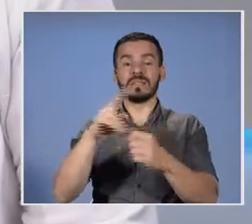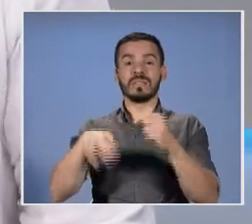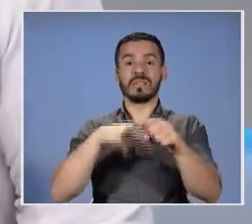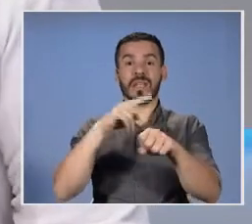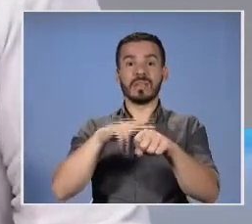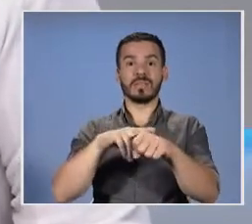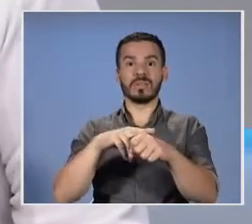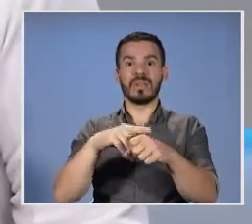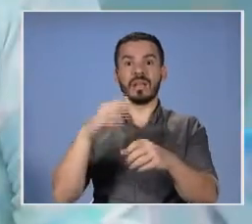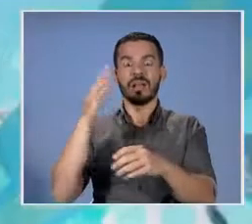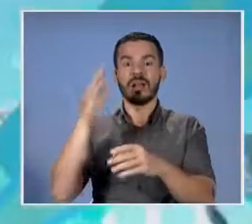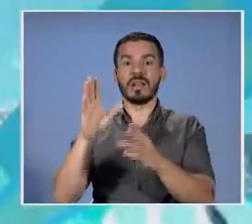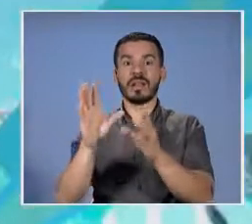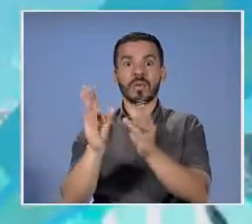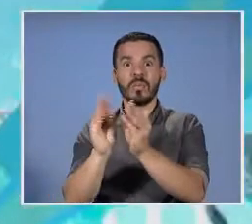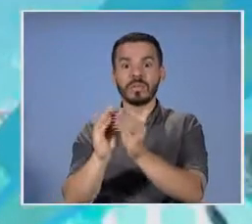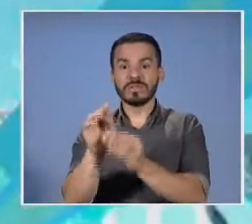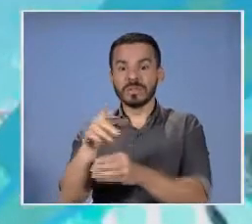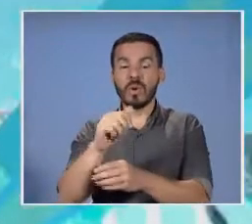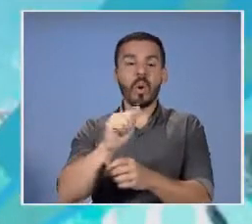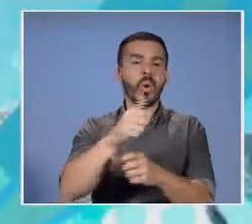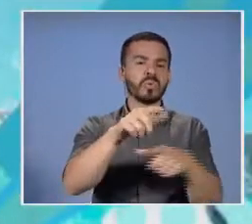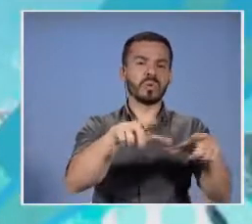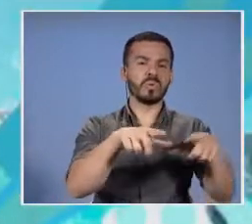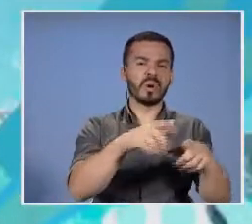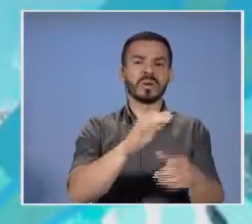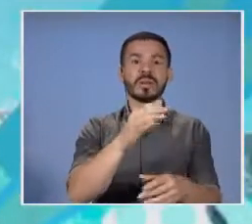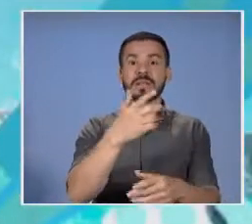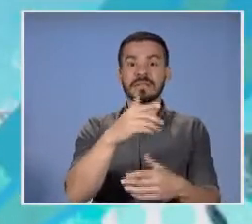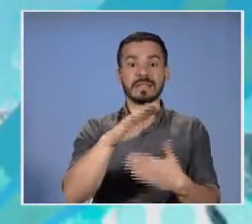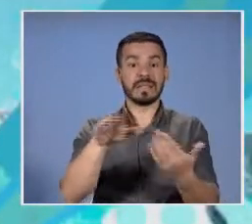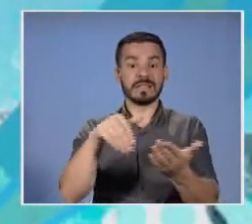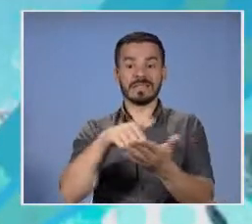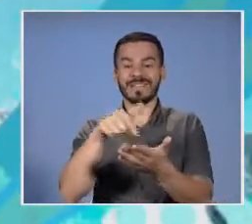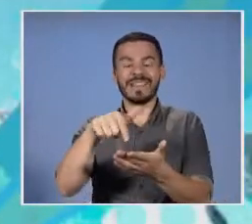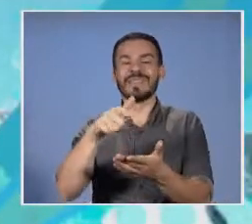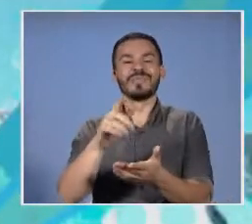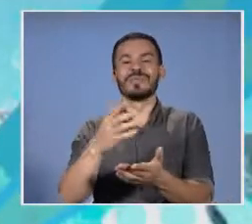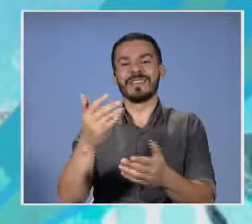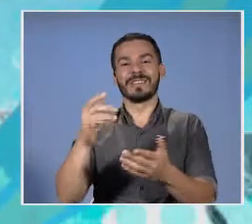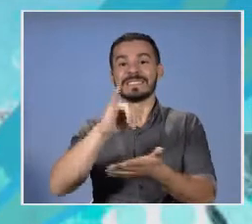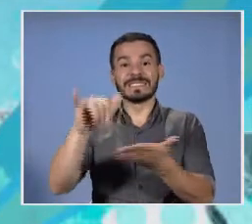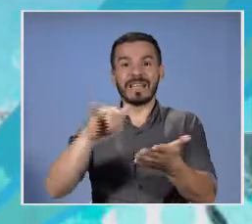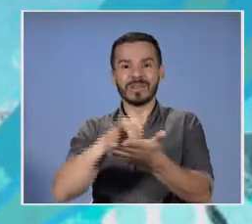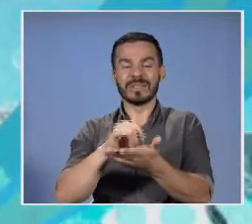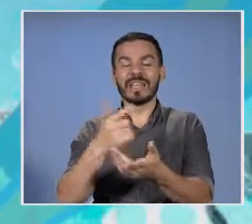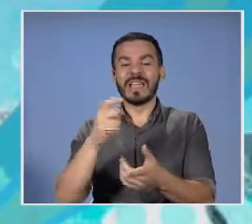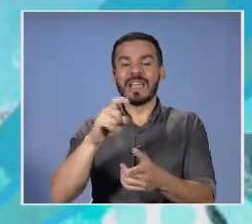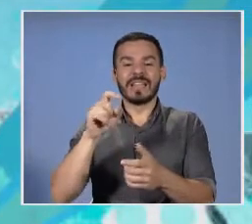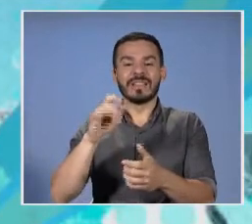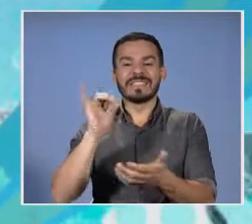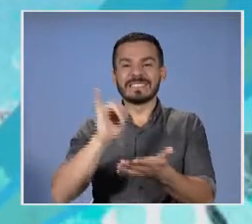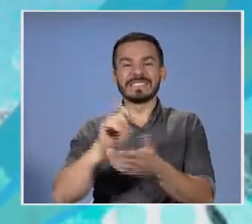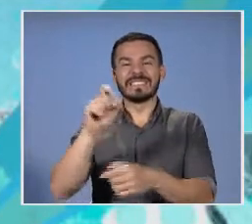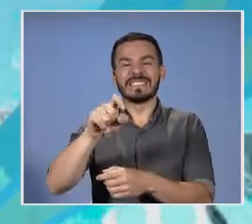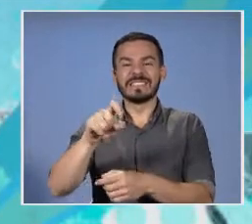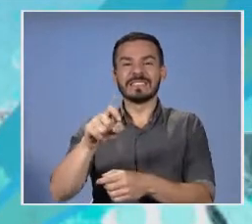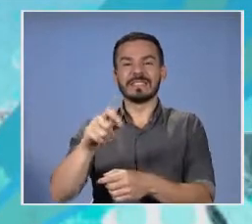o algunos otros espacios. El Centro Nacional no está en San José y eso requería entonces de una mayoría